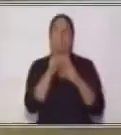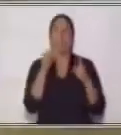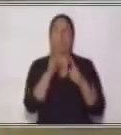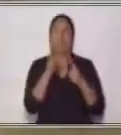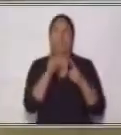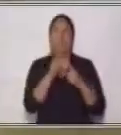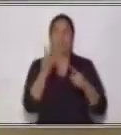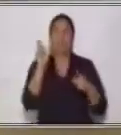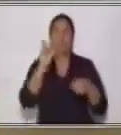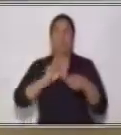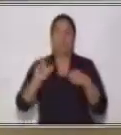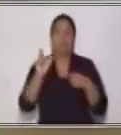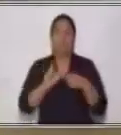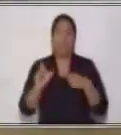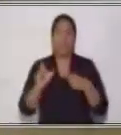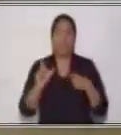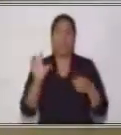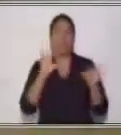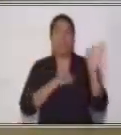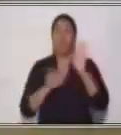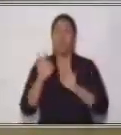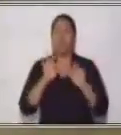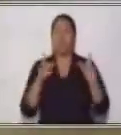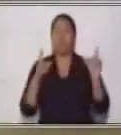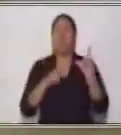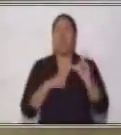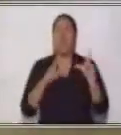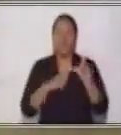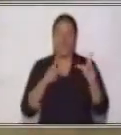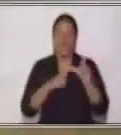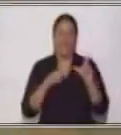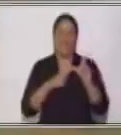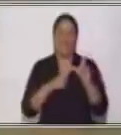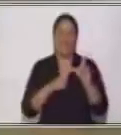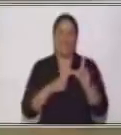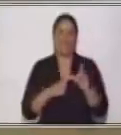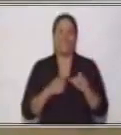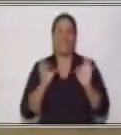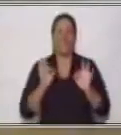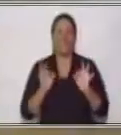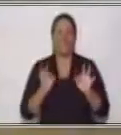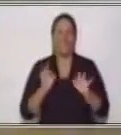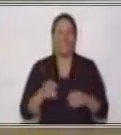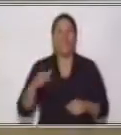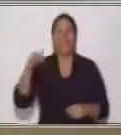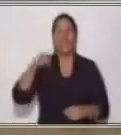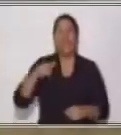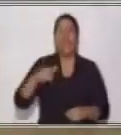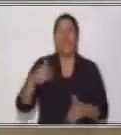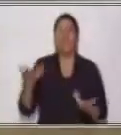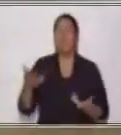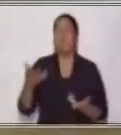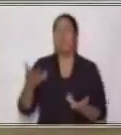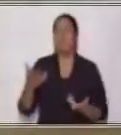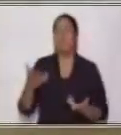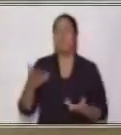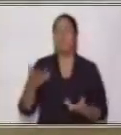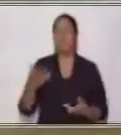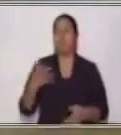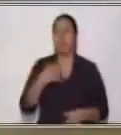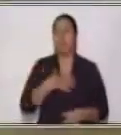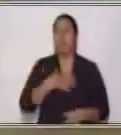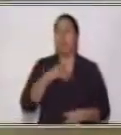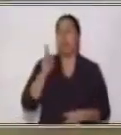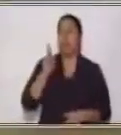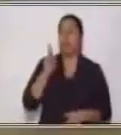objetos o letras. Excelente. En este caso nombramos a las personas de